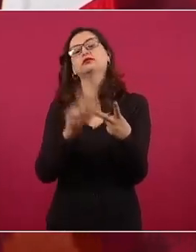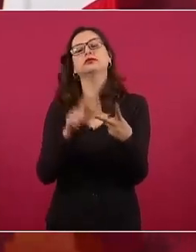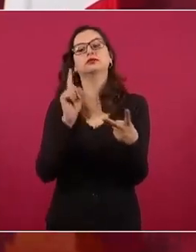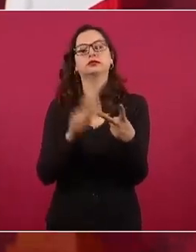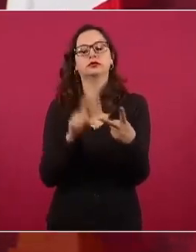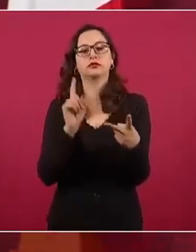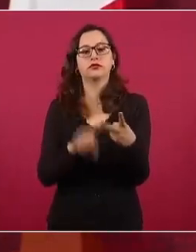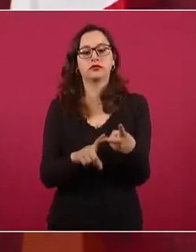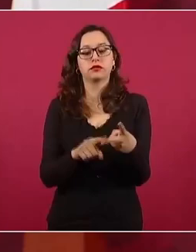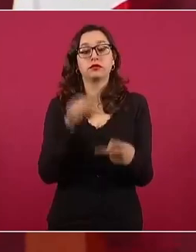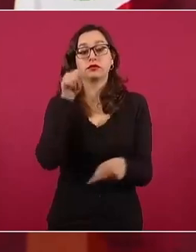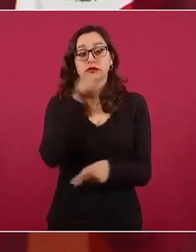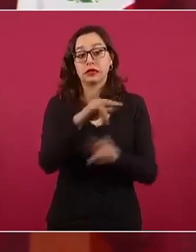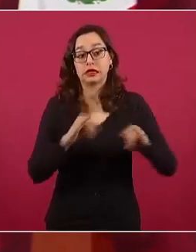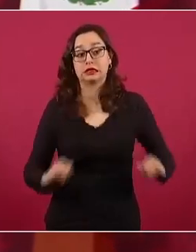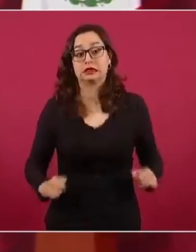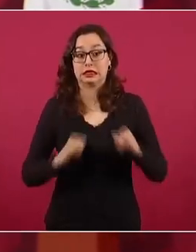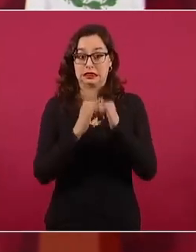democrático,